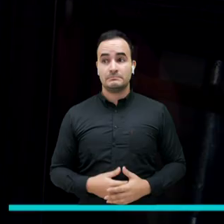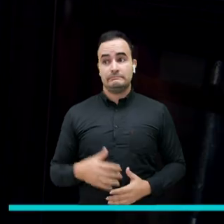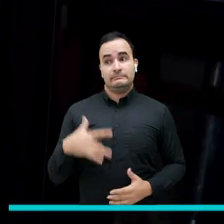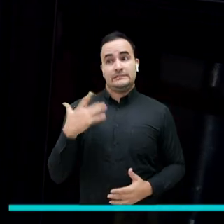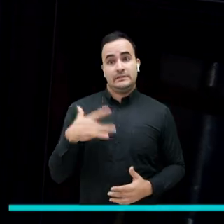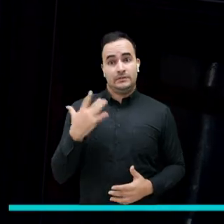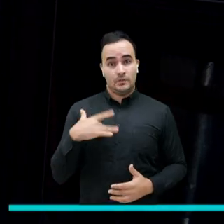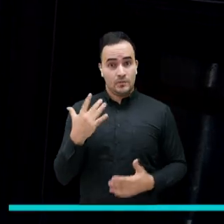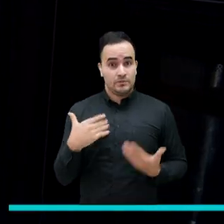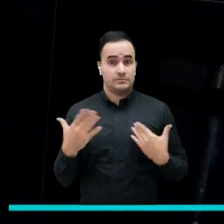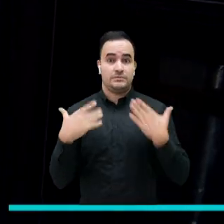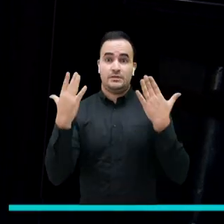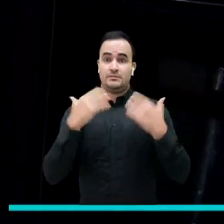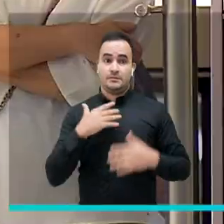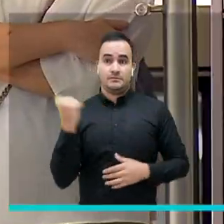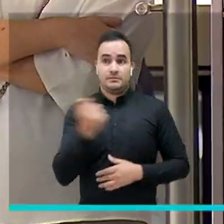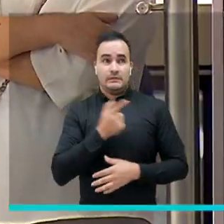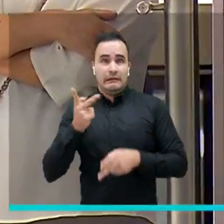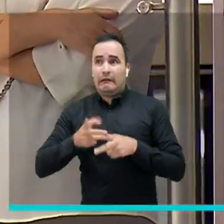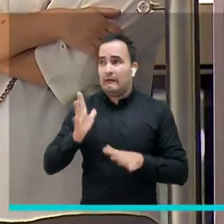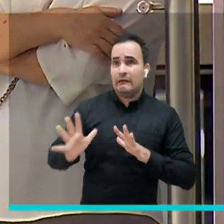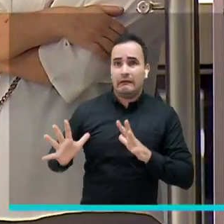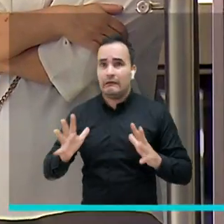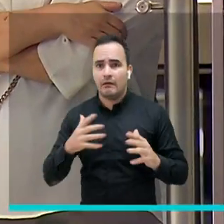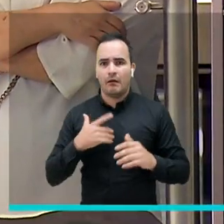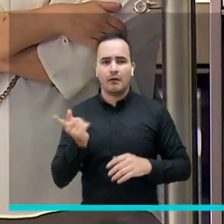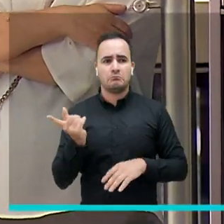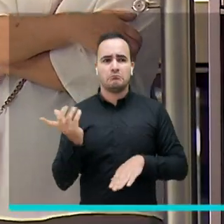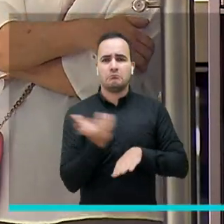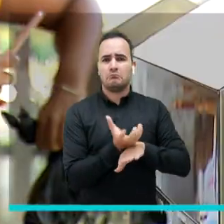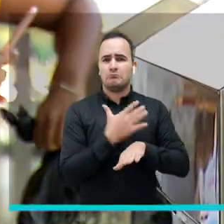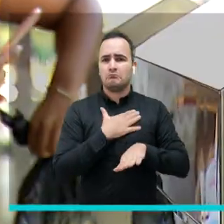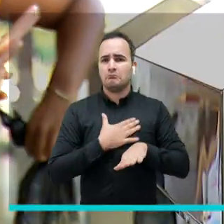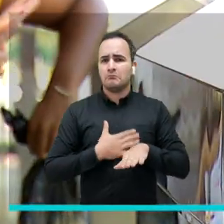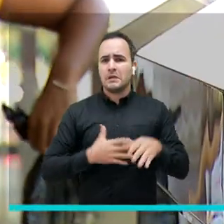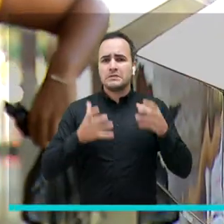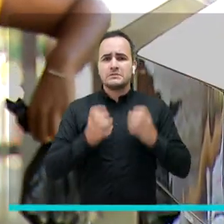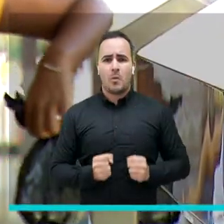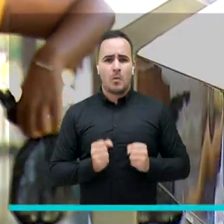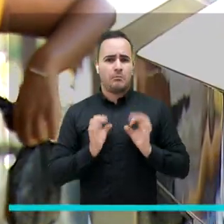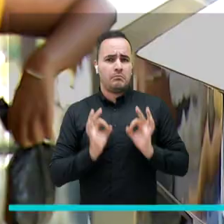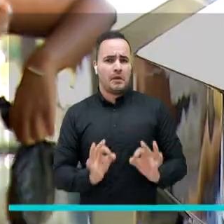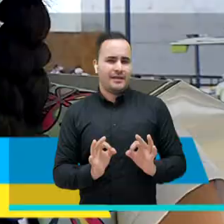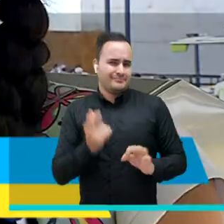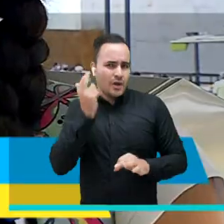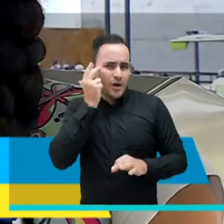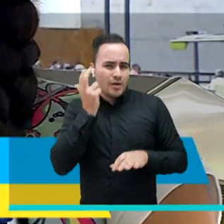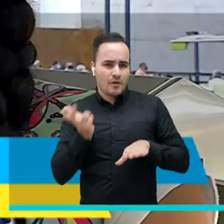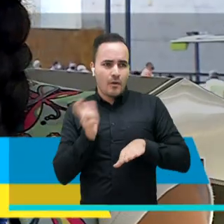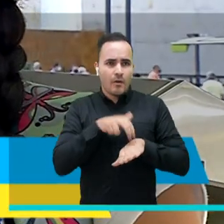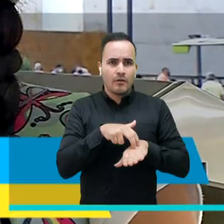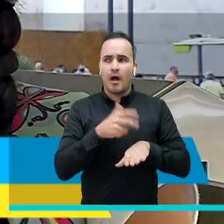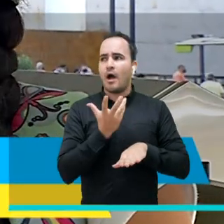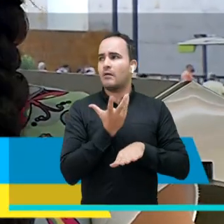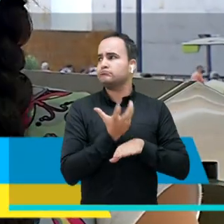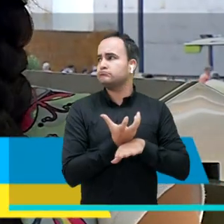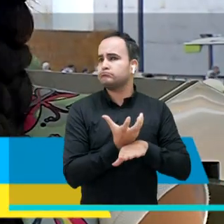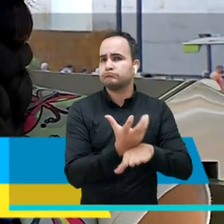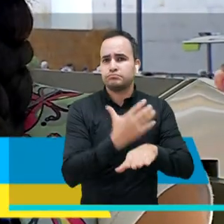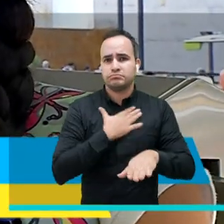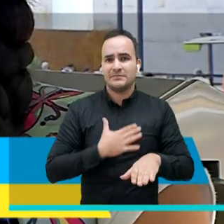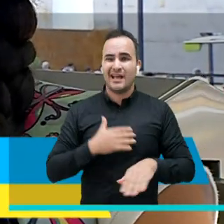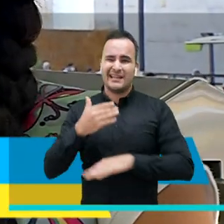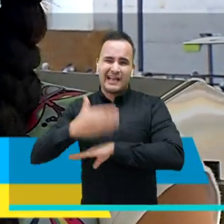Son muy importantes para la seguridad de los ciudadanos. Debido a que, pues, uno se va a sentir más seguro acá que estar